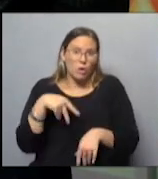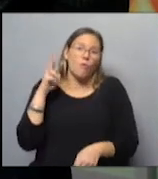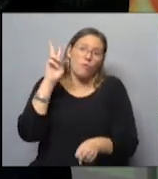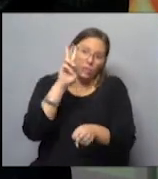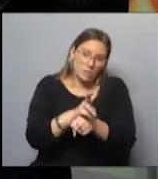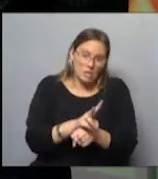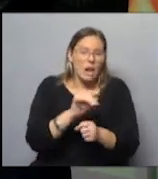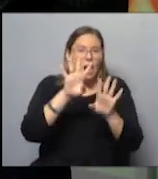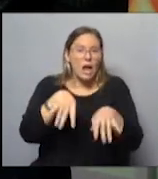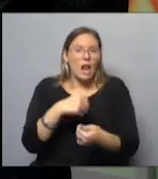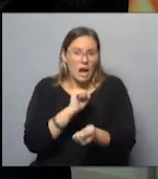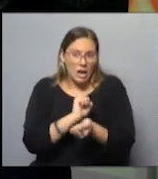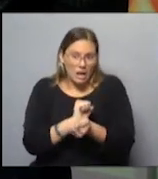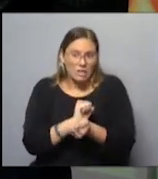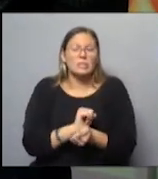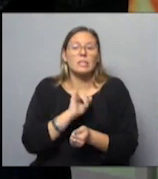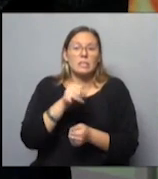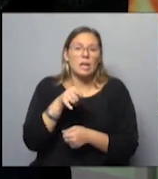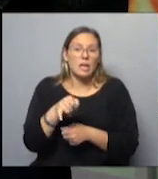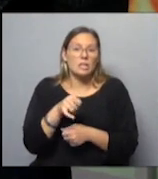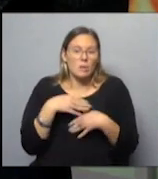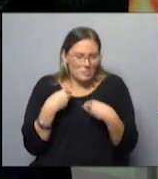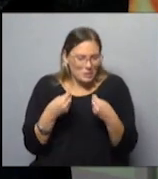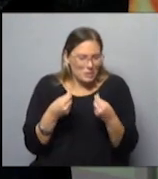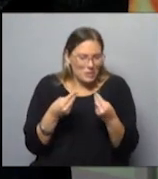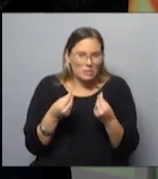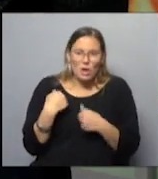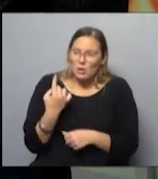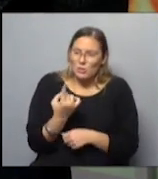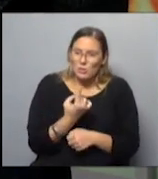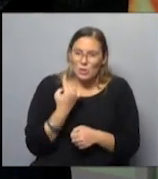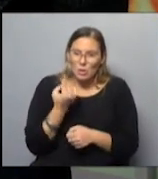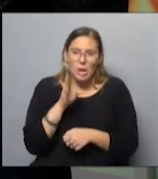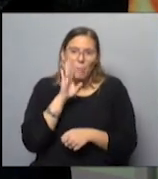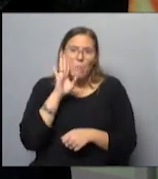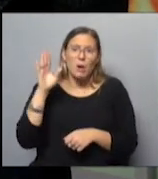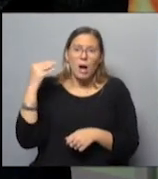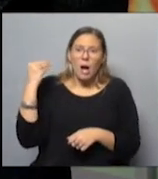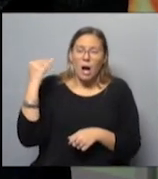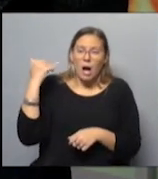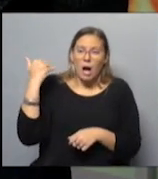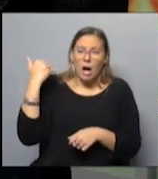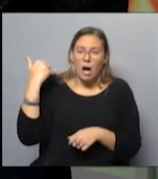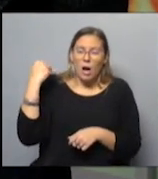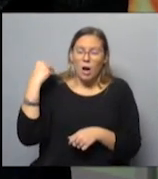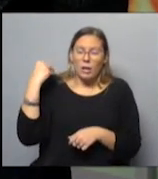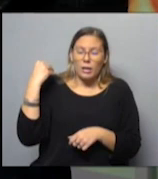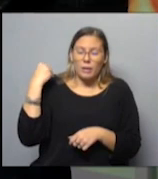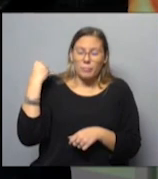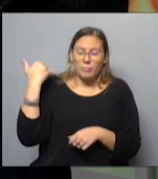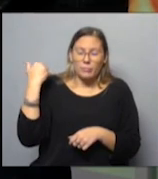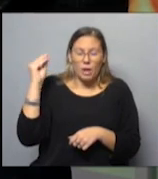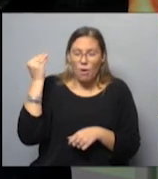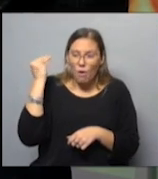padre en la cárcel. Y esas cosas, mis sensaciones de estar sola, con una mamá muy joven, de estar muy solas, de,